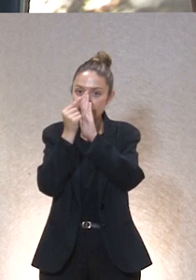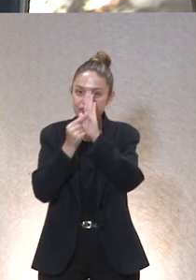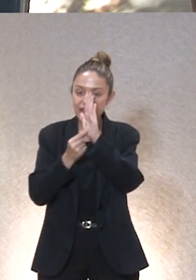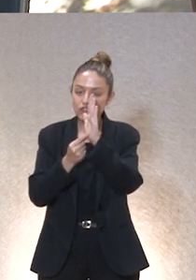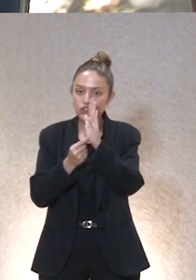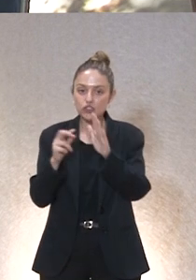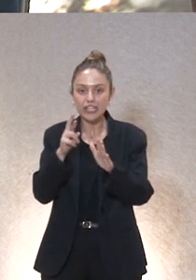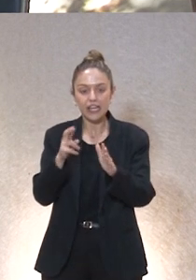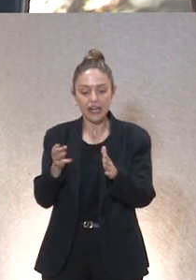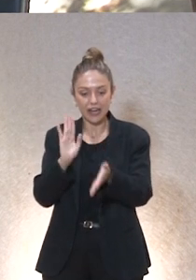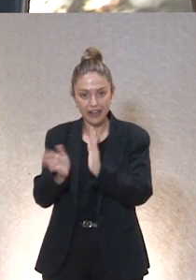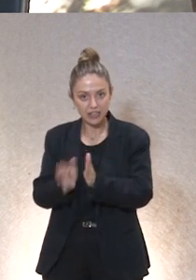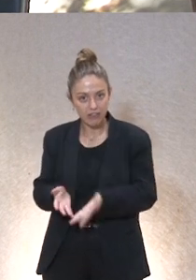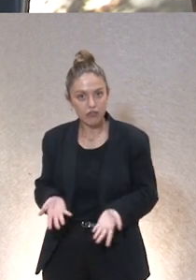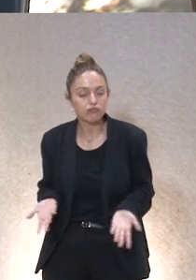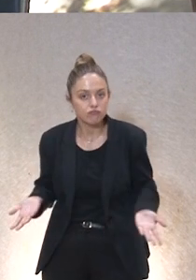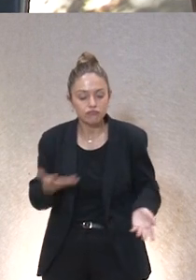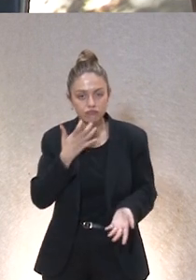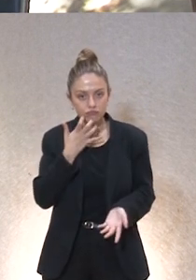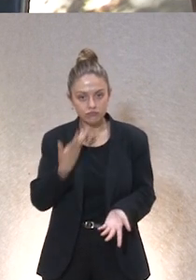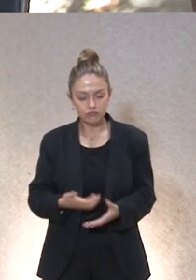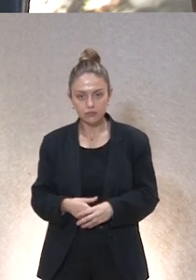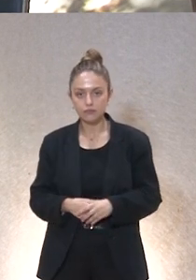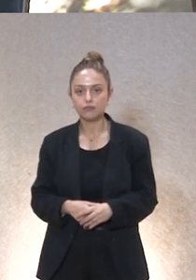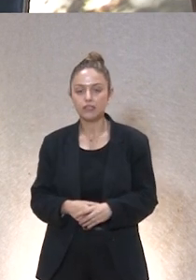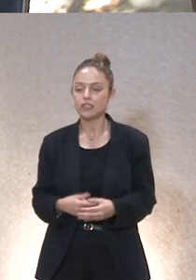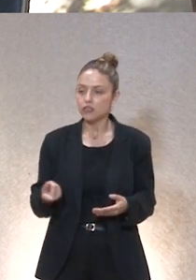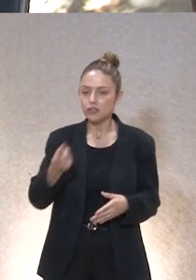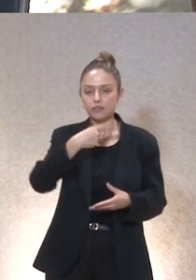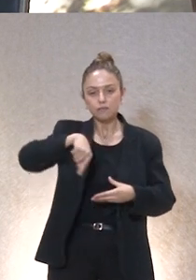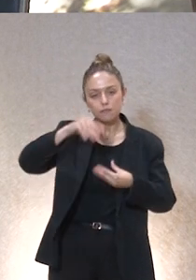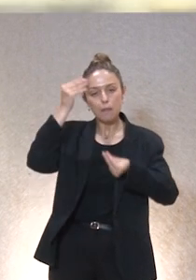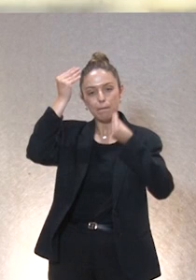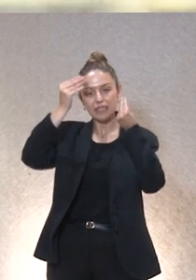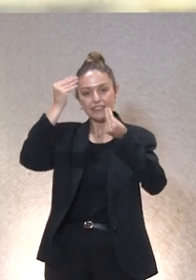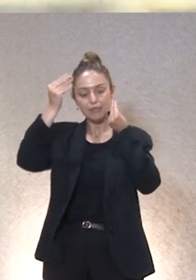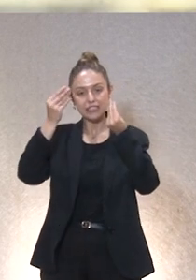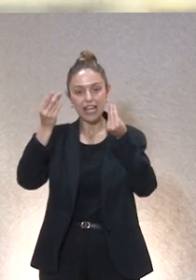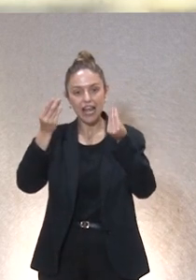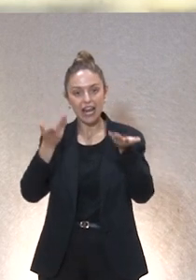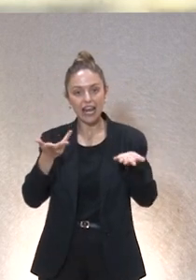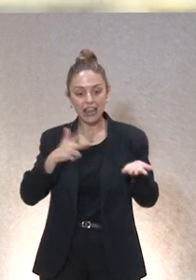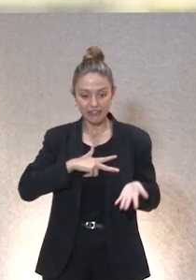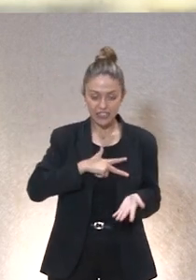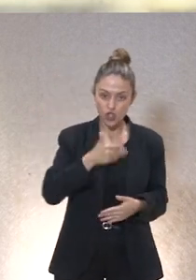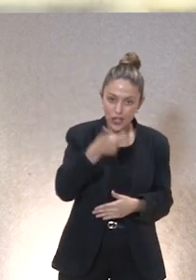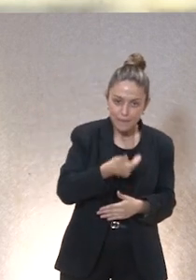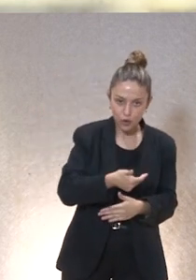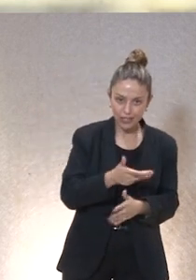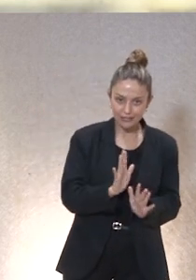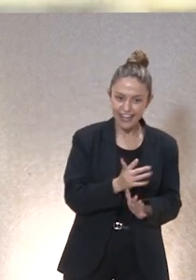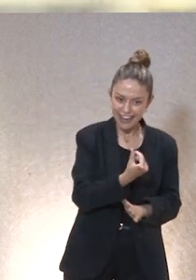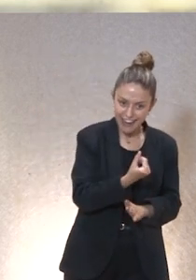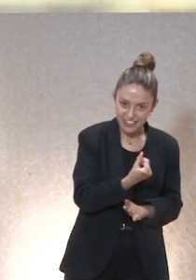de rehabilitación es decir yo lo que quiero es que que pensemos que el derecho es importante es necesario pero no es